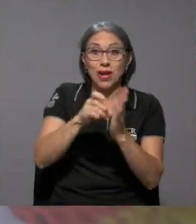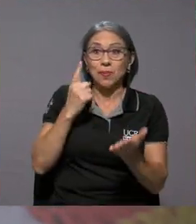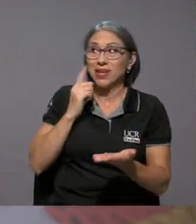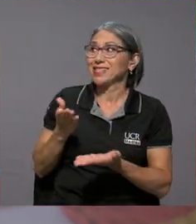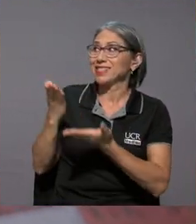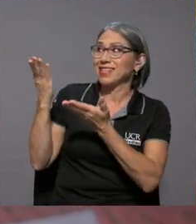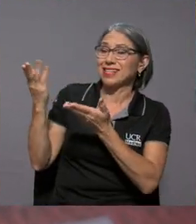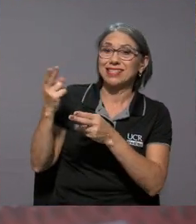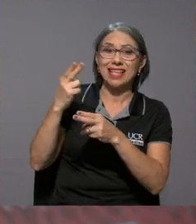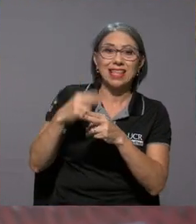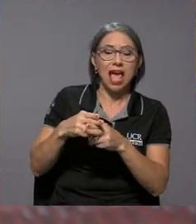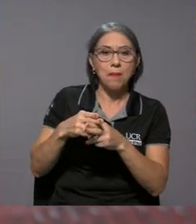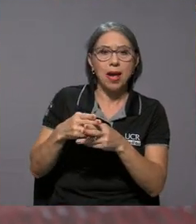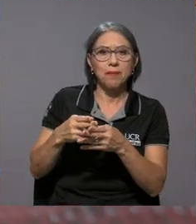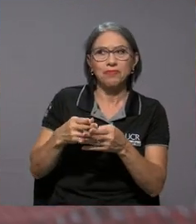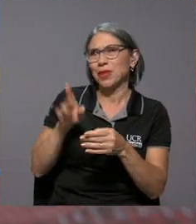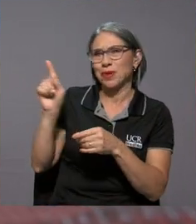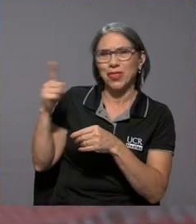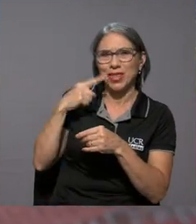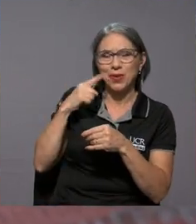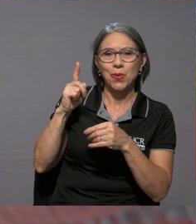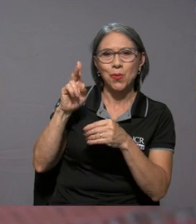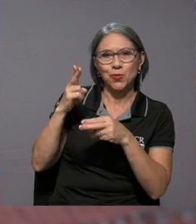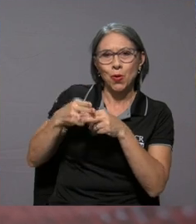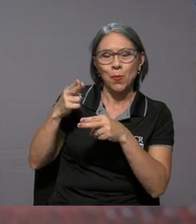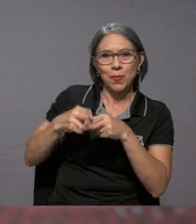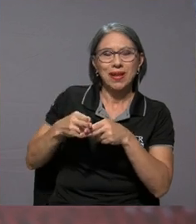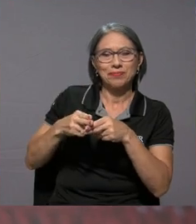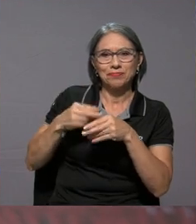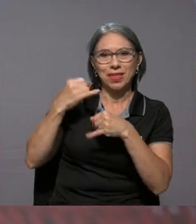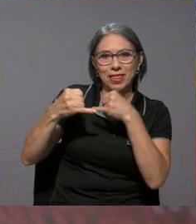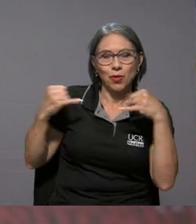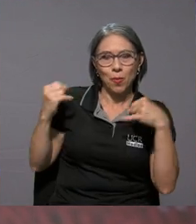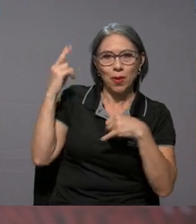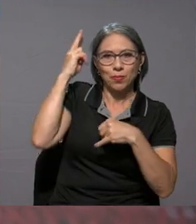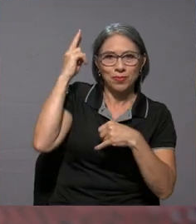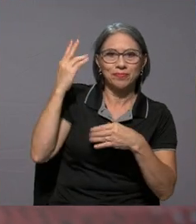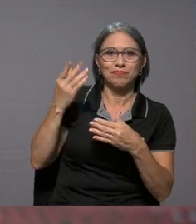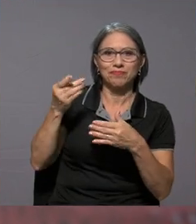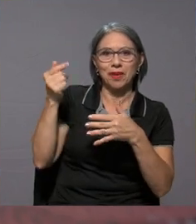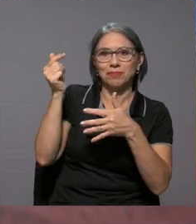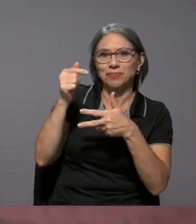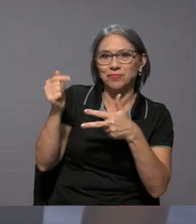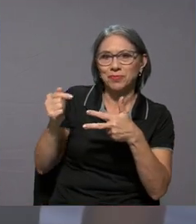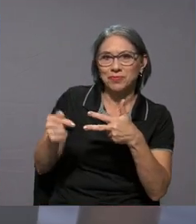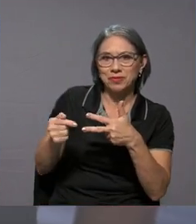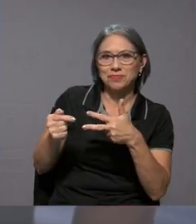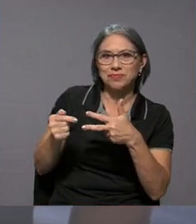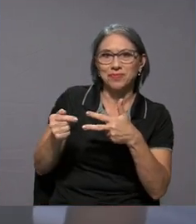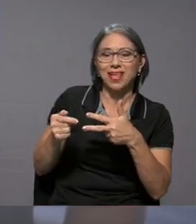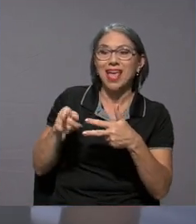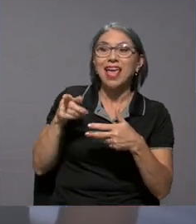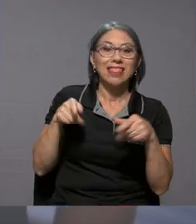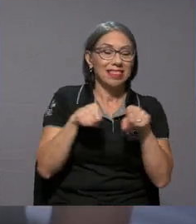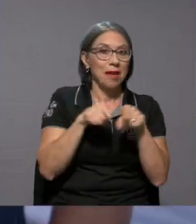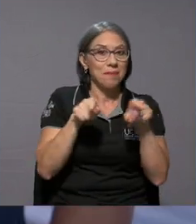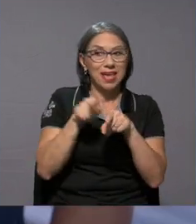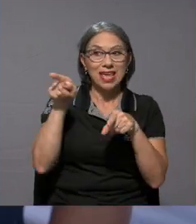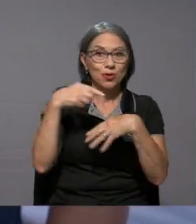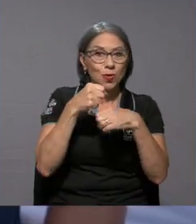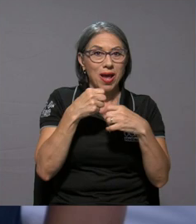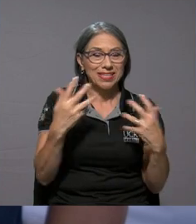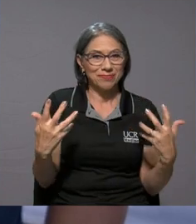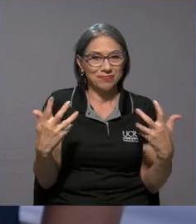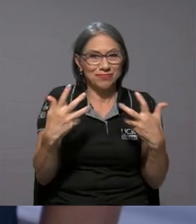llama boku, tal conozco zapalve. El harman después se prepara